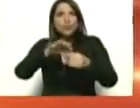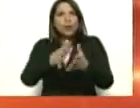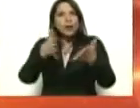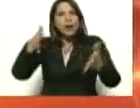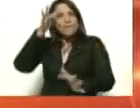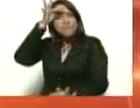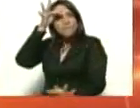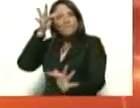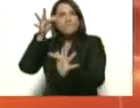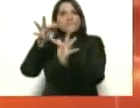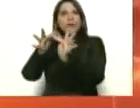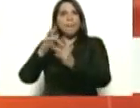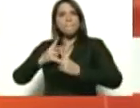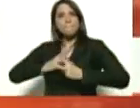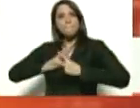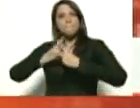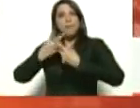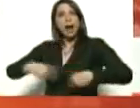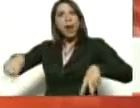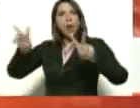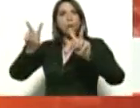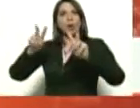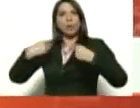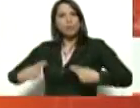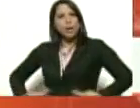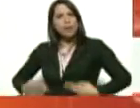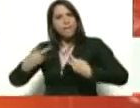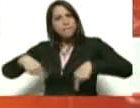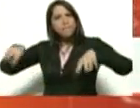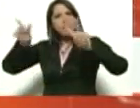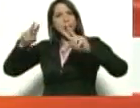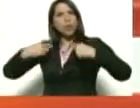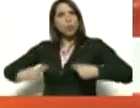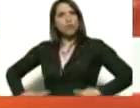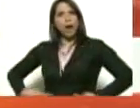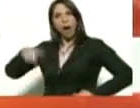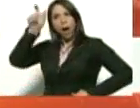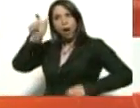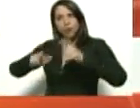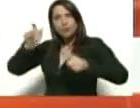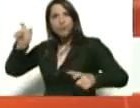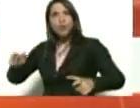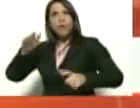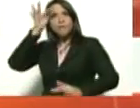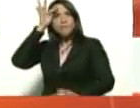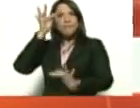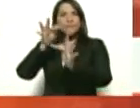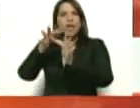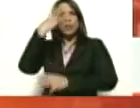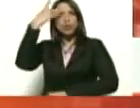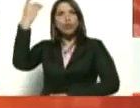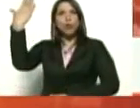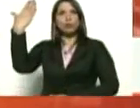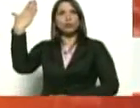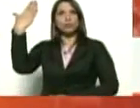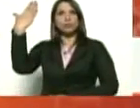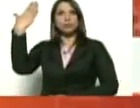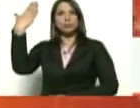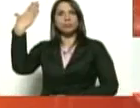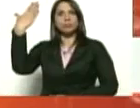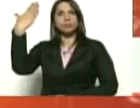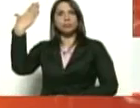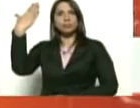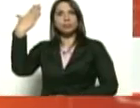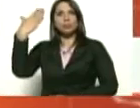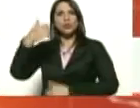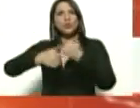en los valores de la humanidad, los valores del ser humano y una gran fe en Dios. ¿Sí? Una de las